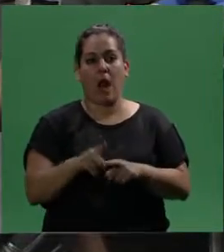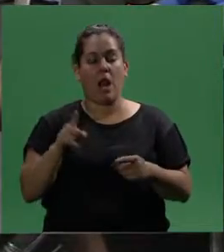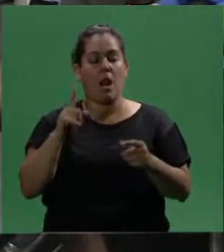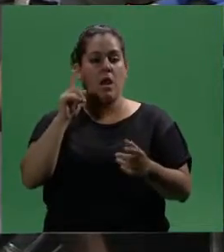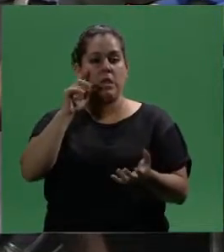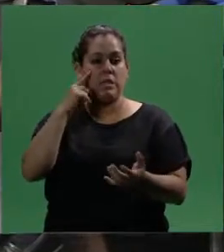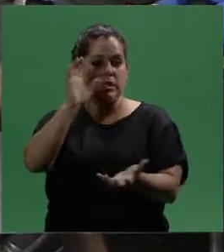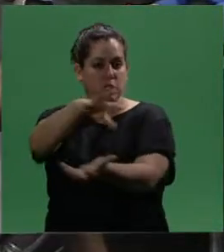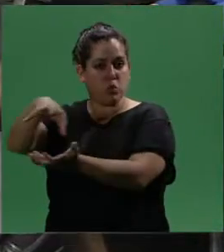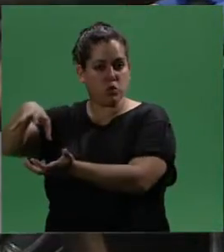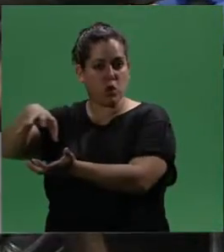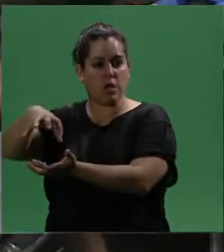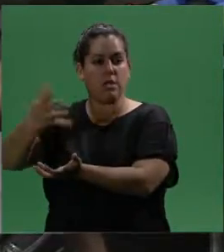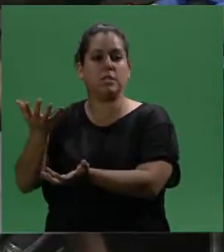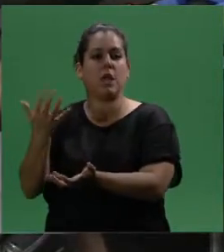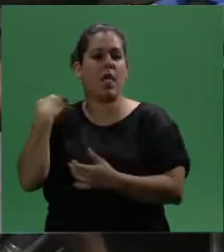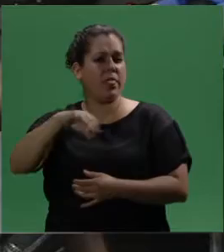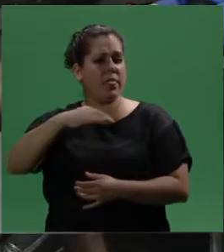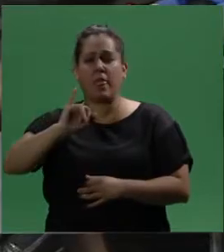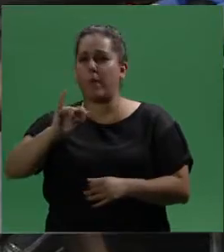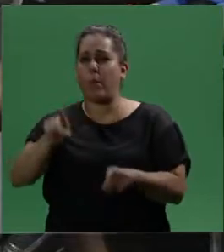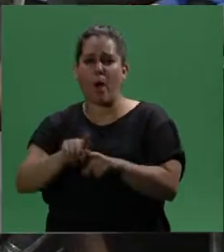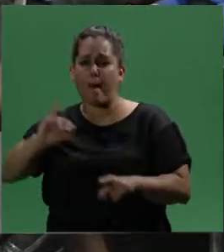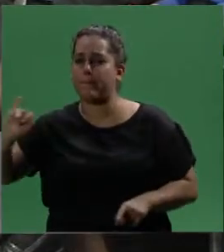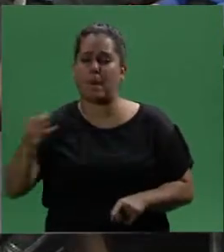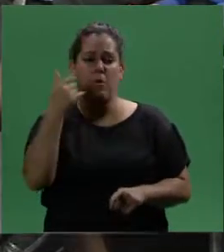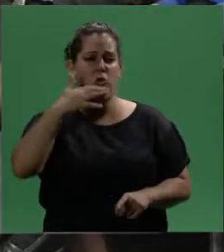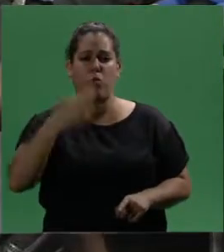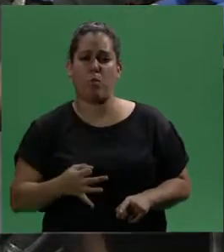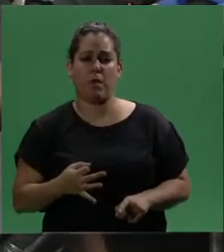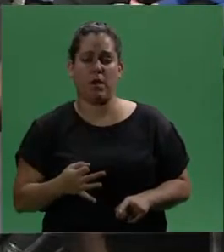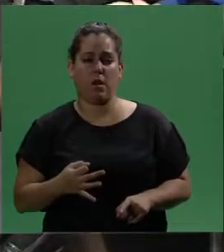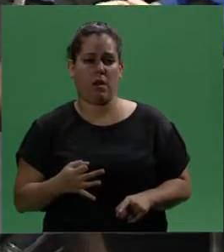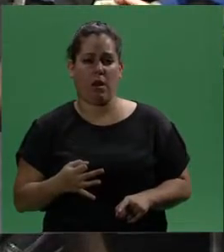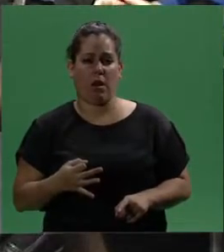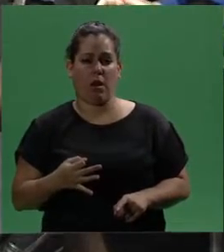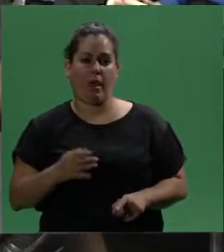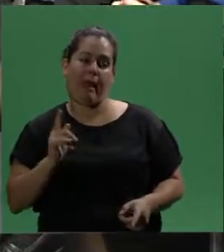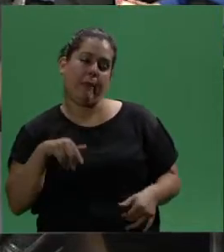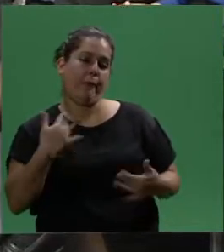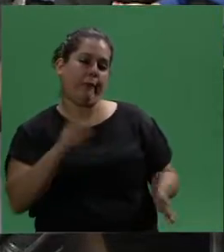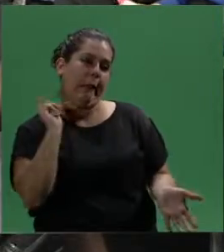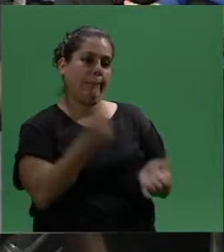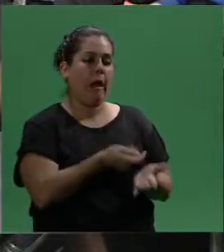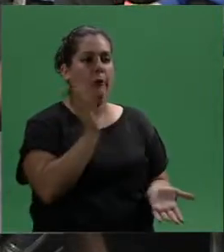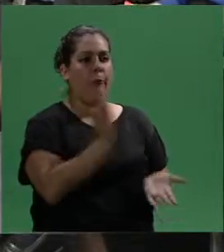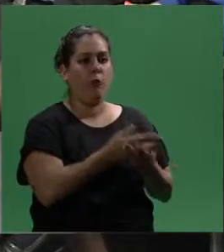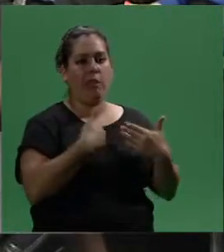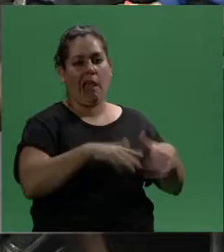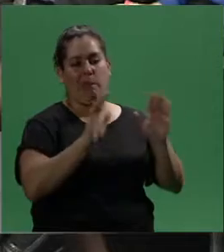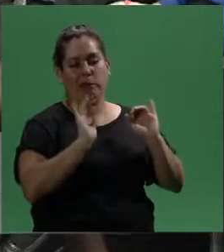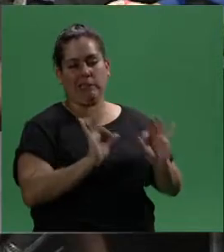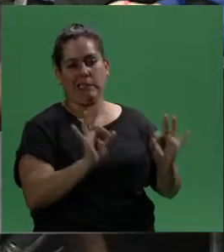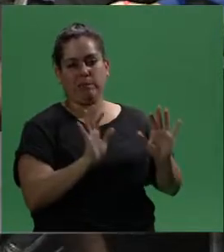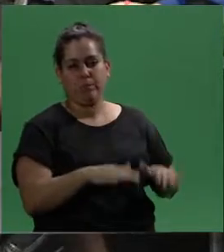las instituciones tiene que ser lo mejor cumplir, no incumplir, pagar la multa,